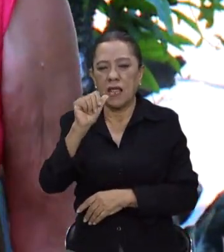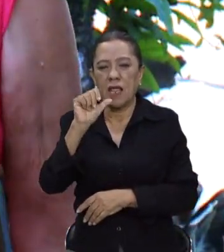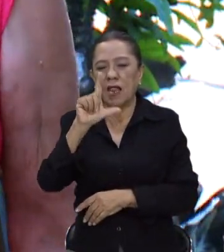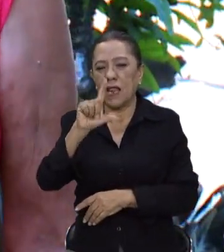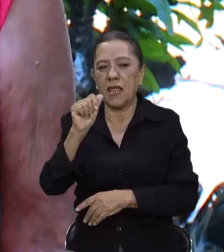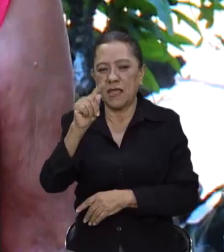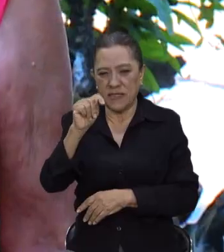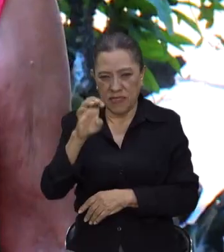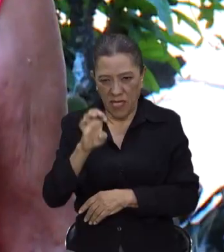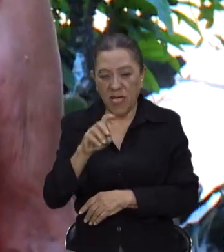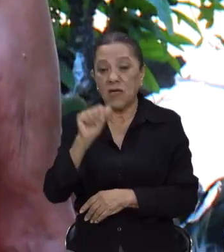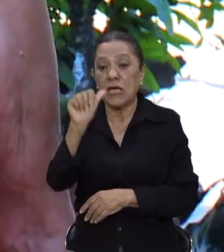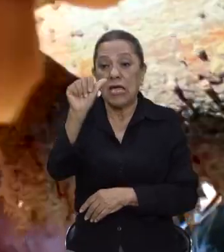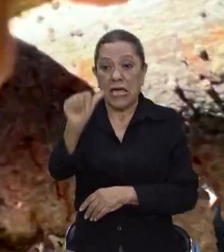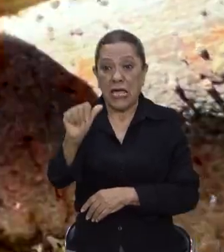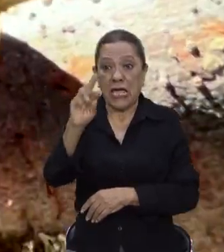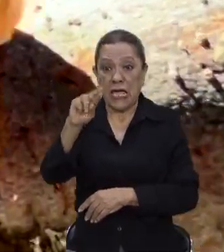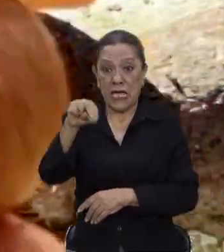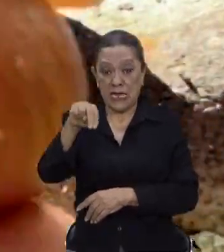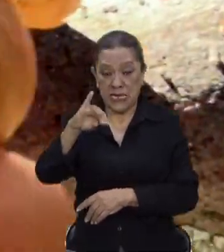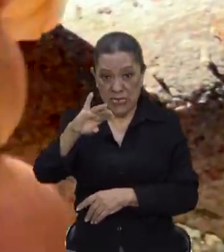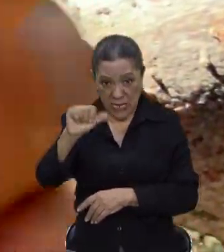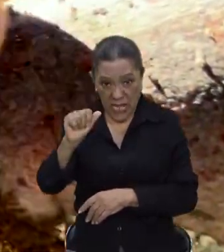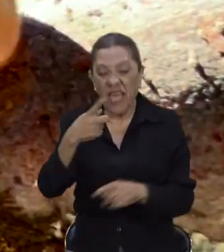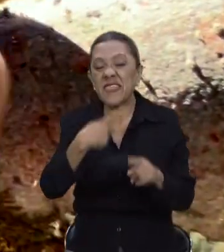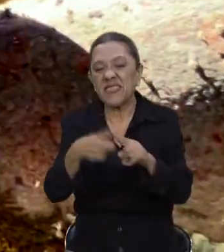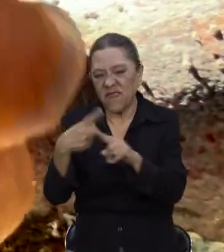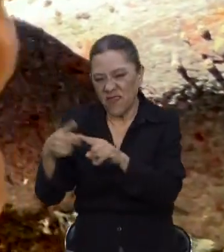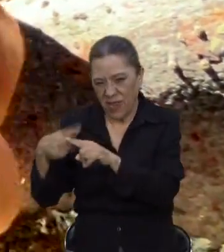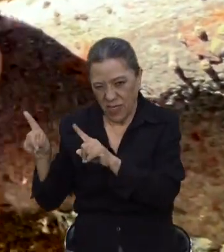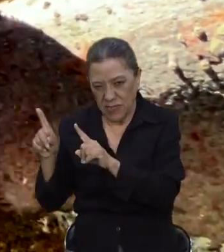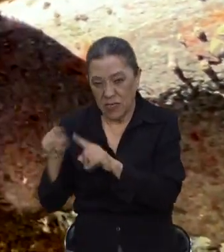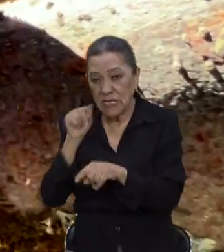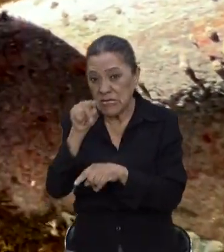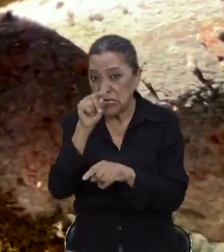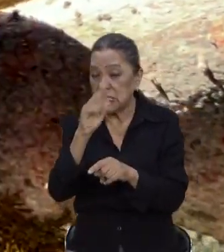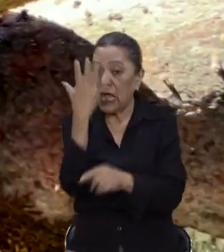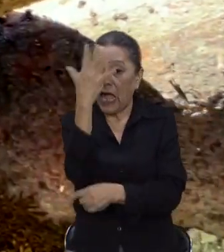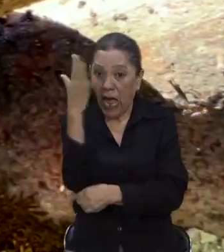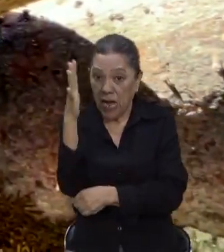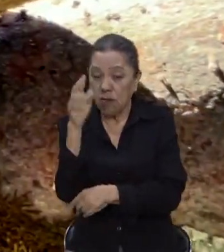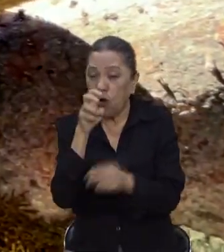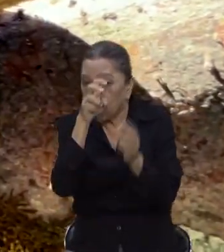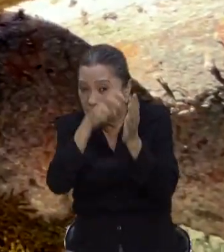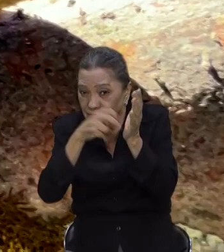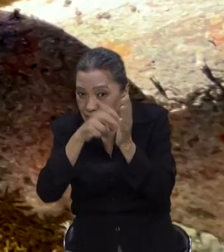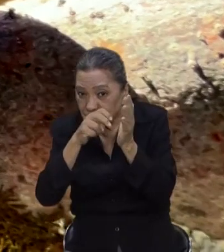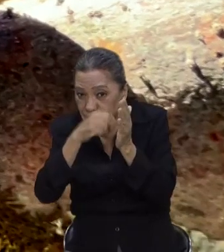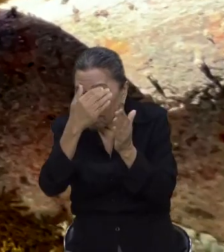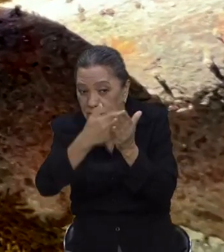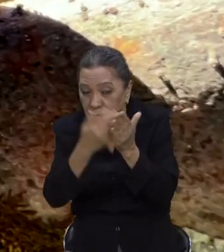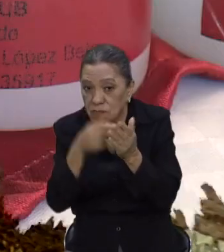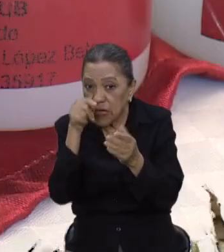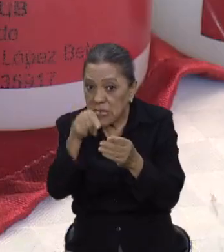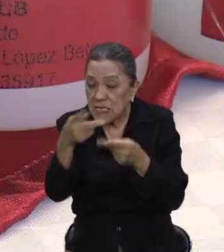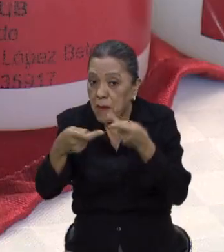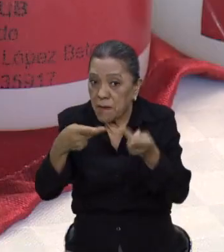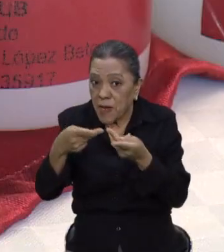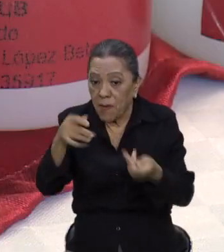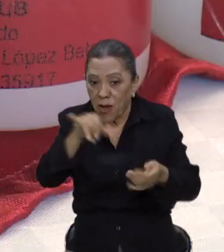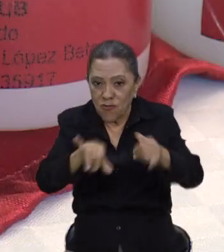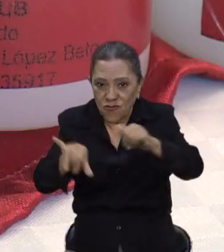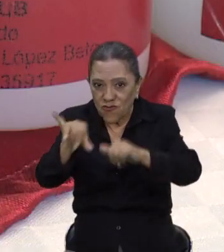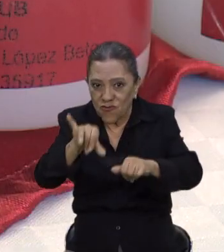árnicas le pongo. Este, huereque, también se le pone. Y con eso